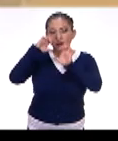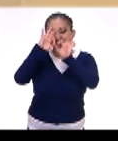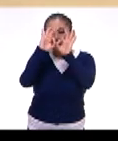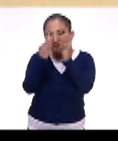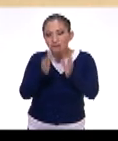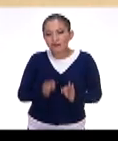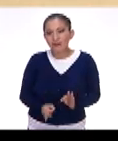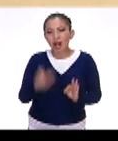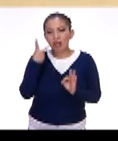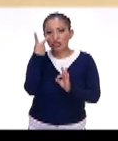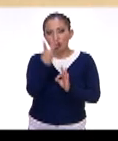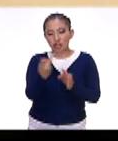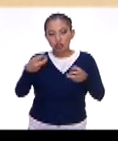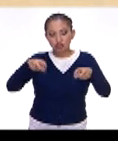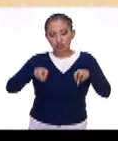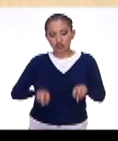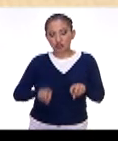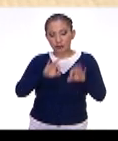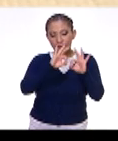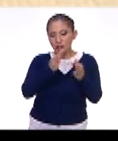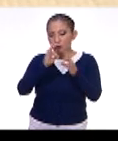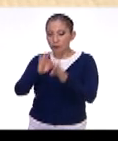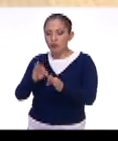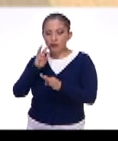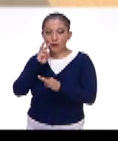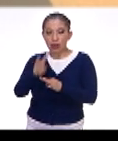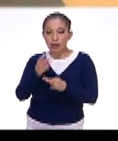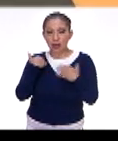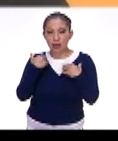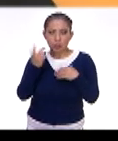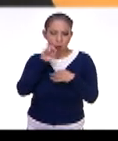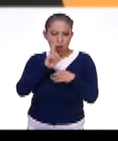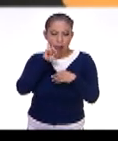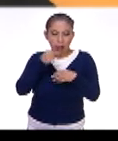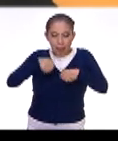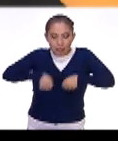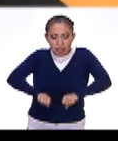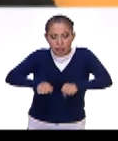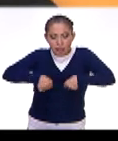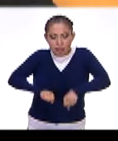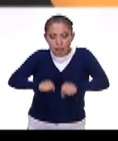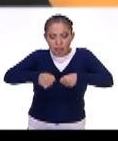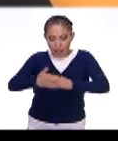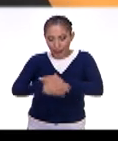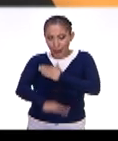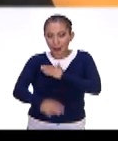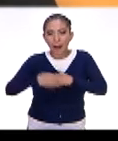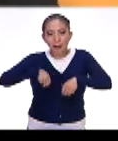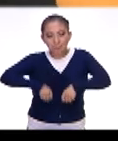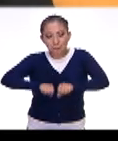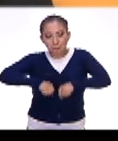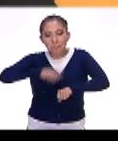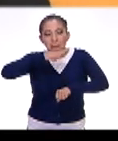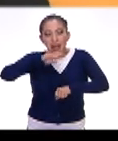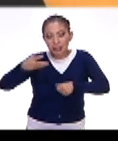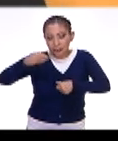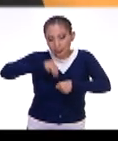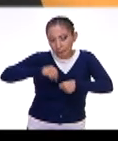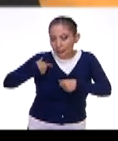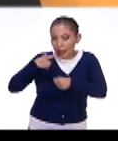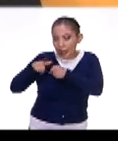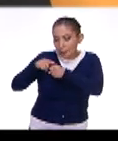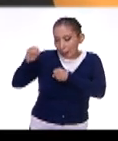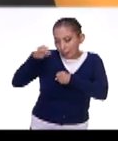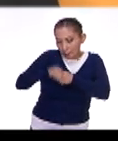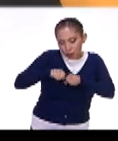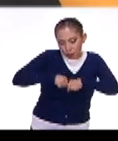están dos figuras, que bueno, se entiende que son mujeres, que están moliendo en el metate el maíz, integrando los insectos.